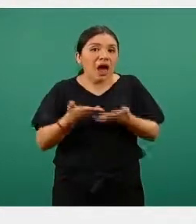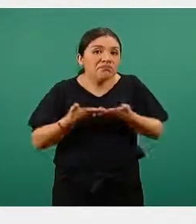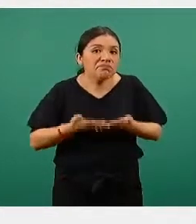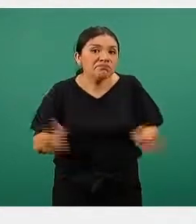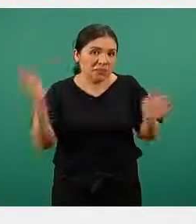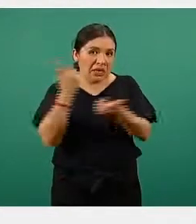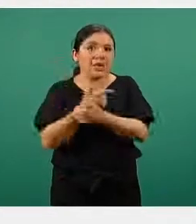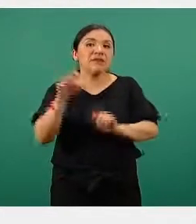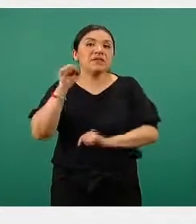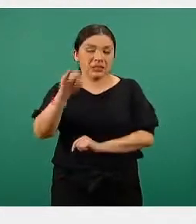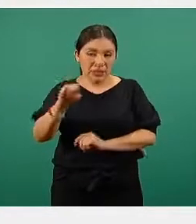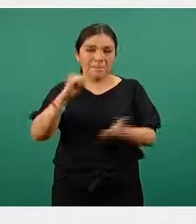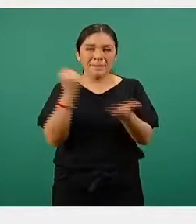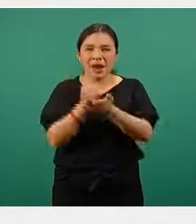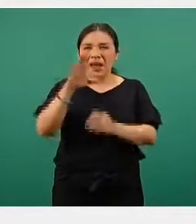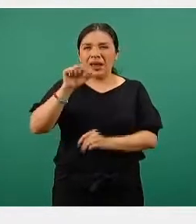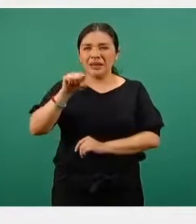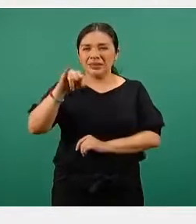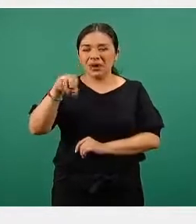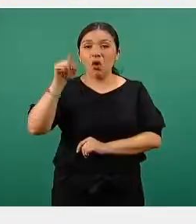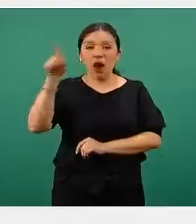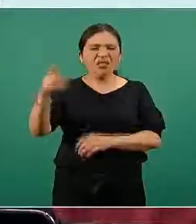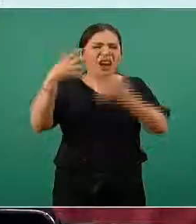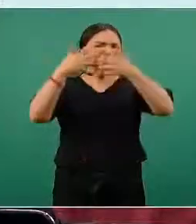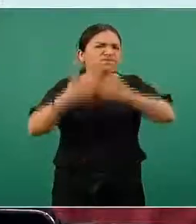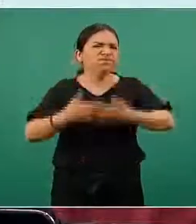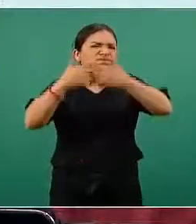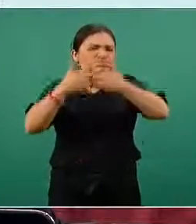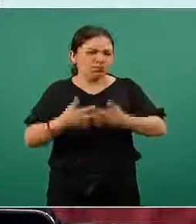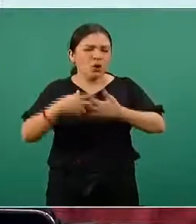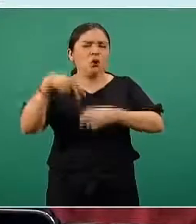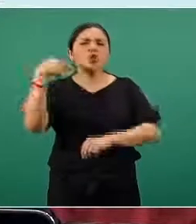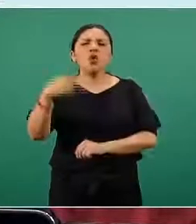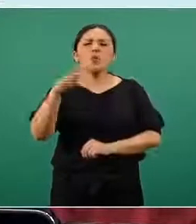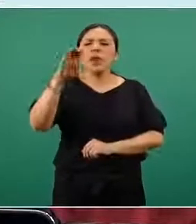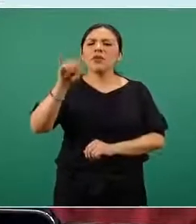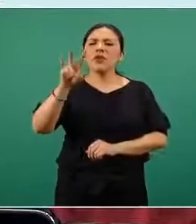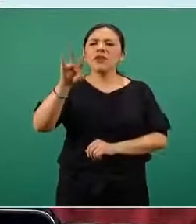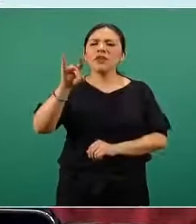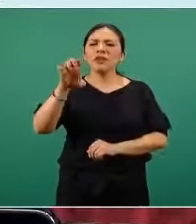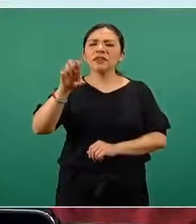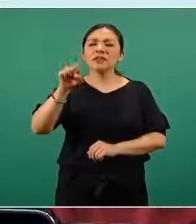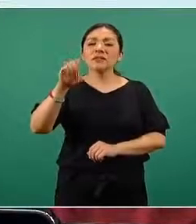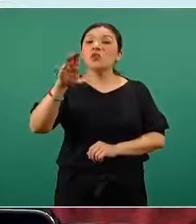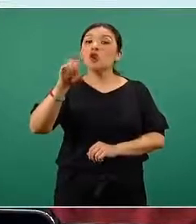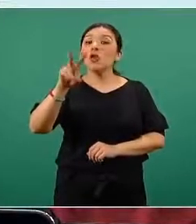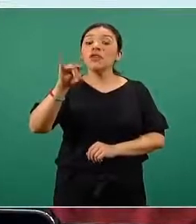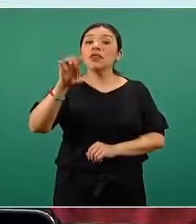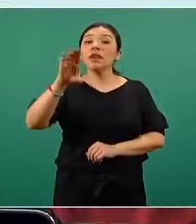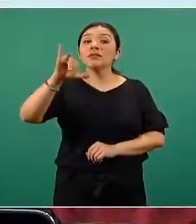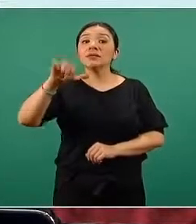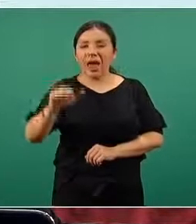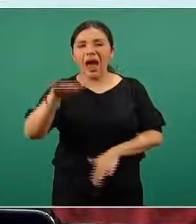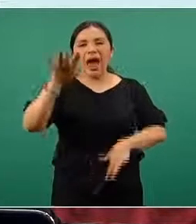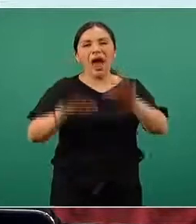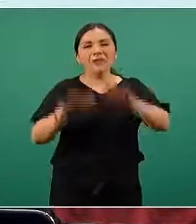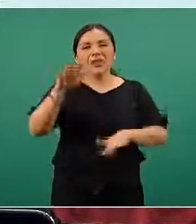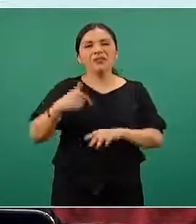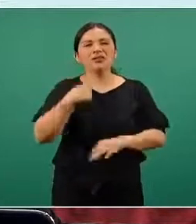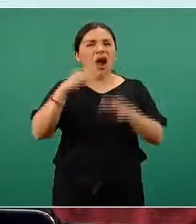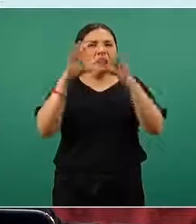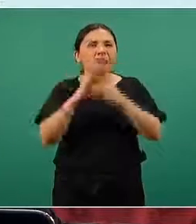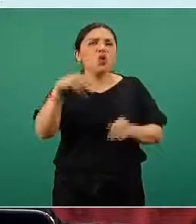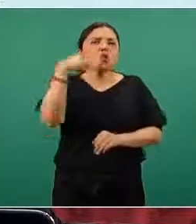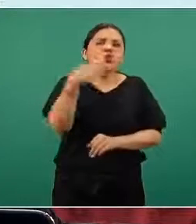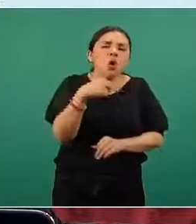de la vacuna CanSino. CanSino es la compañía, el nombre es Covidesia. Como verán, a veces usamos indistintamente